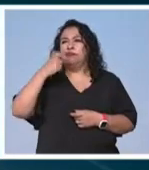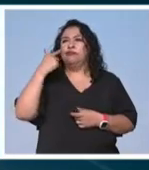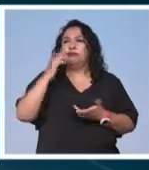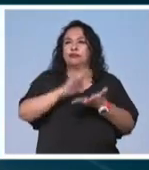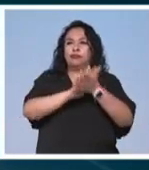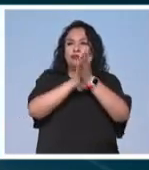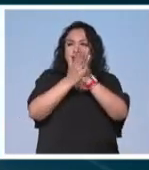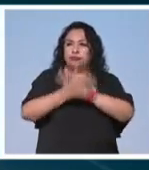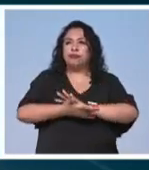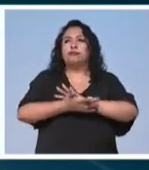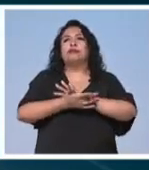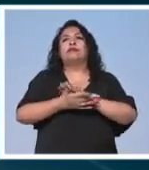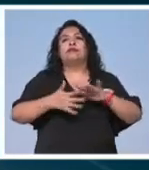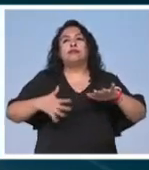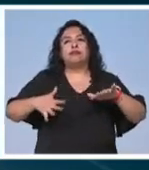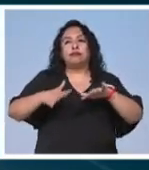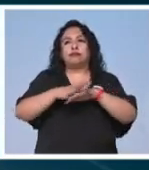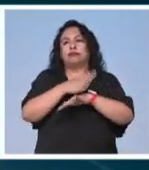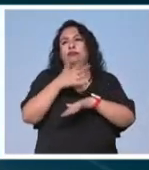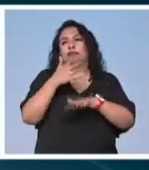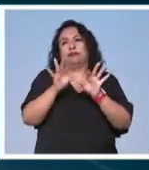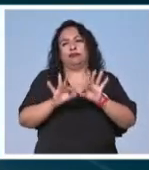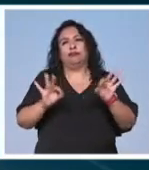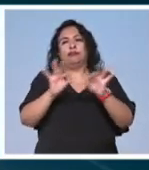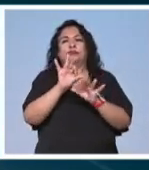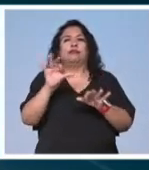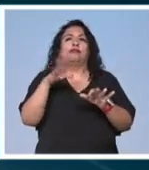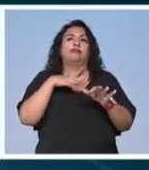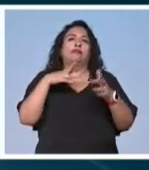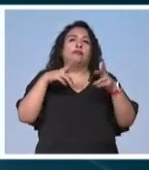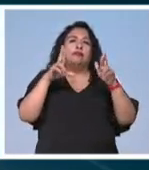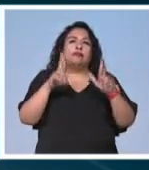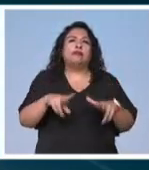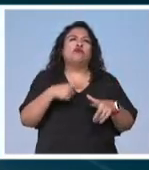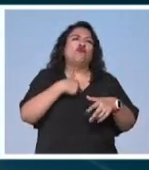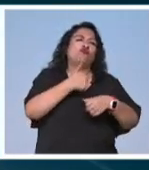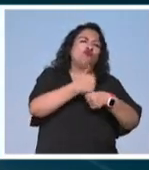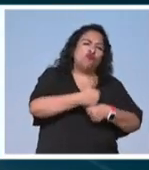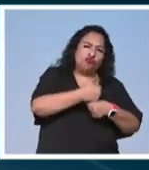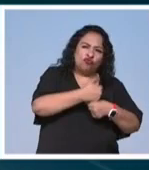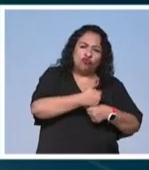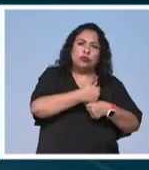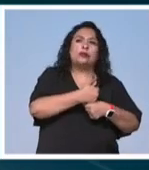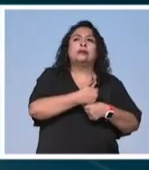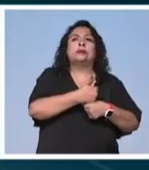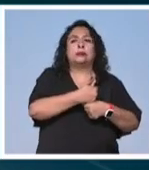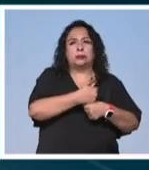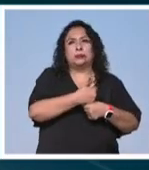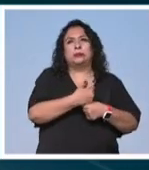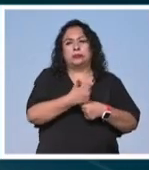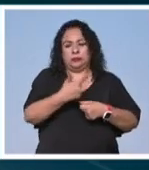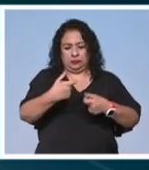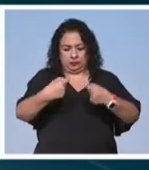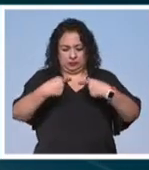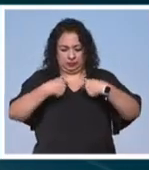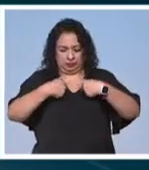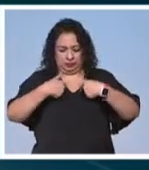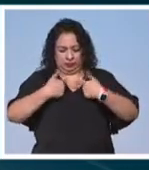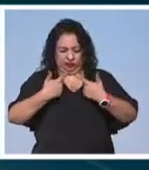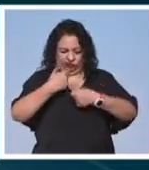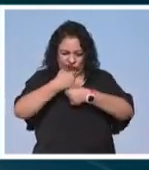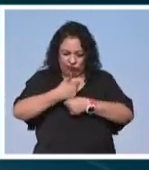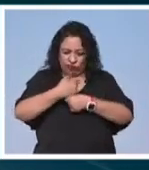convirtiendo en un icono que representa por un lado del sufrimiento la autorreferencialidad del